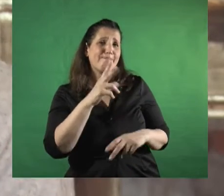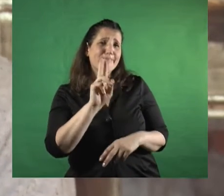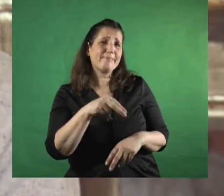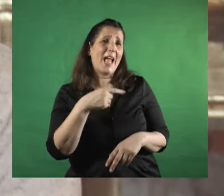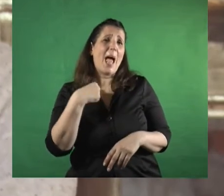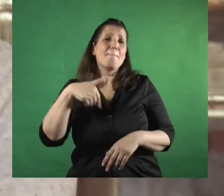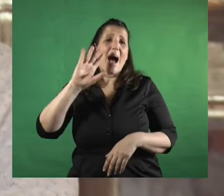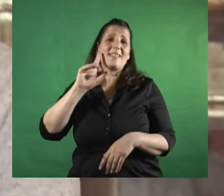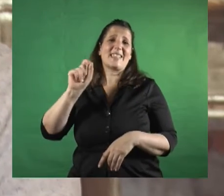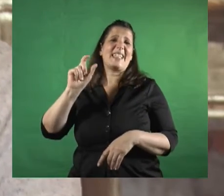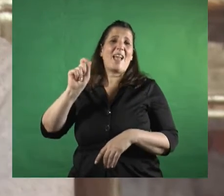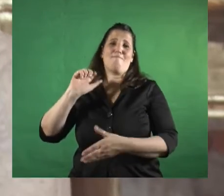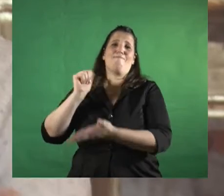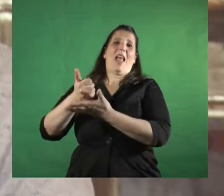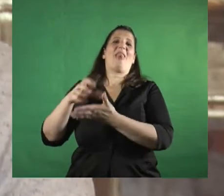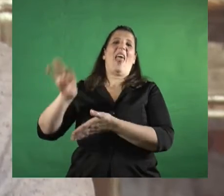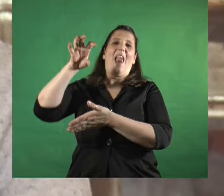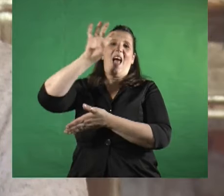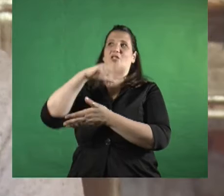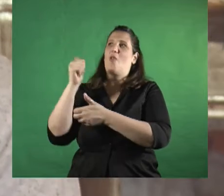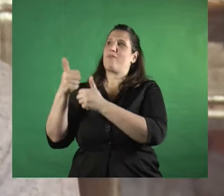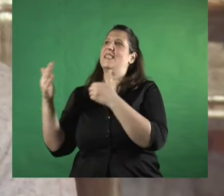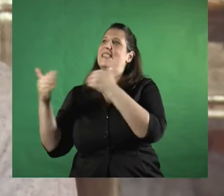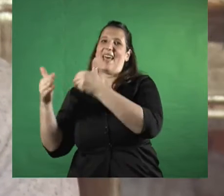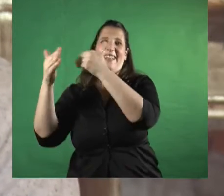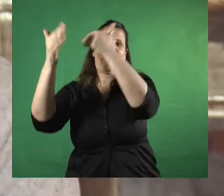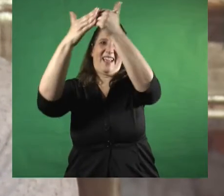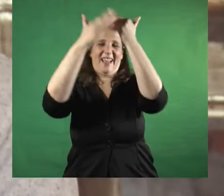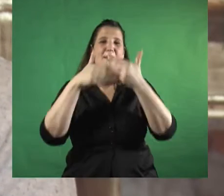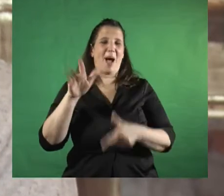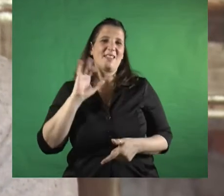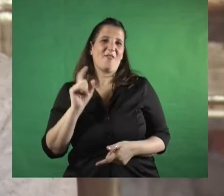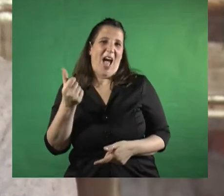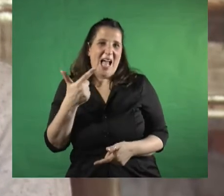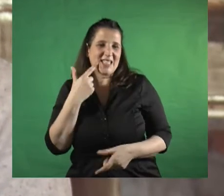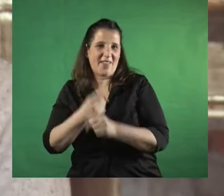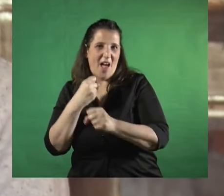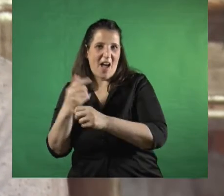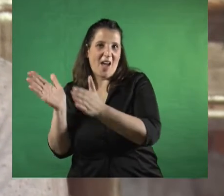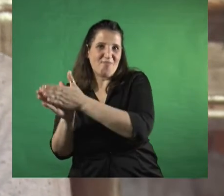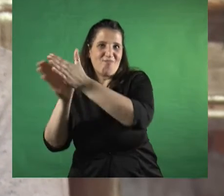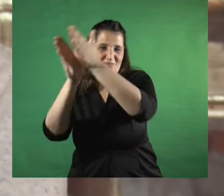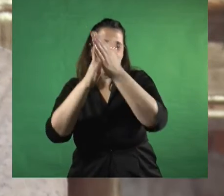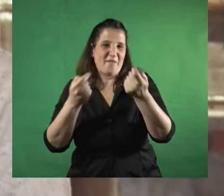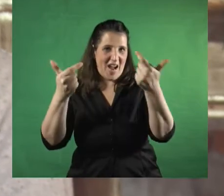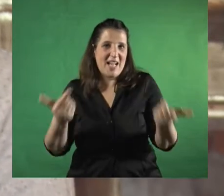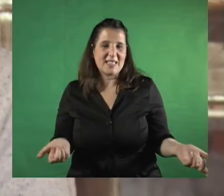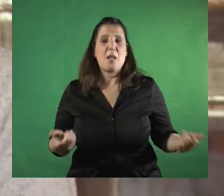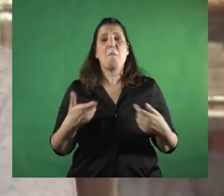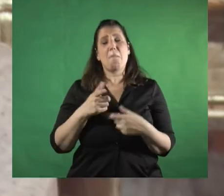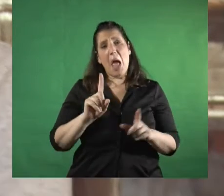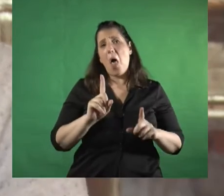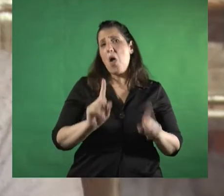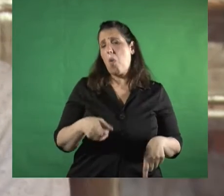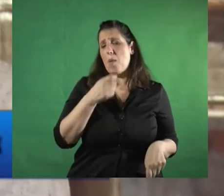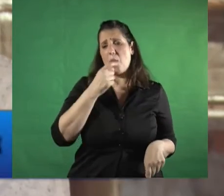las realidades de la provincia y quienes tienen todos los contactos para poder llegar a cualquier rincón de cada provincia en ese marco justamente nosotros cuando vamos además de